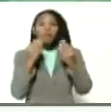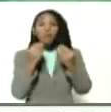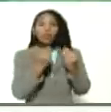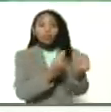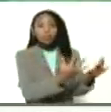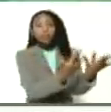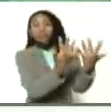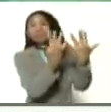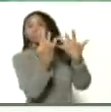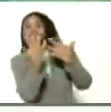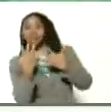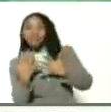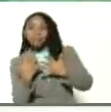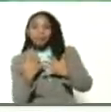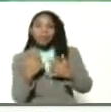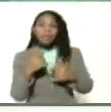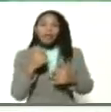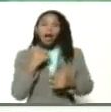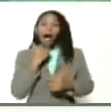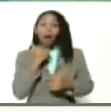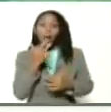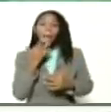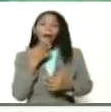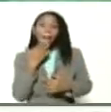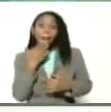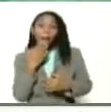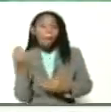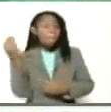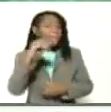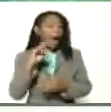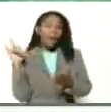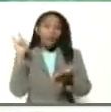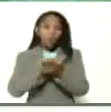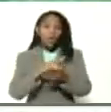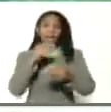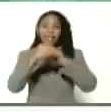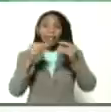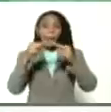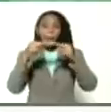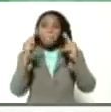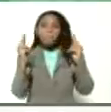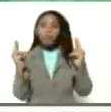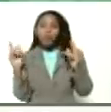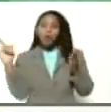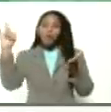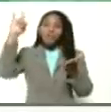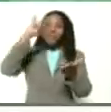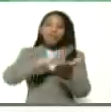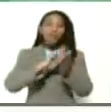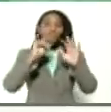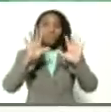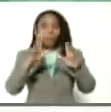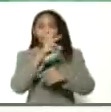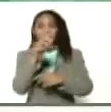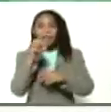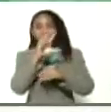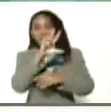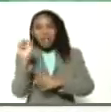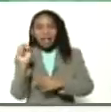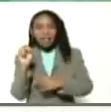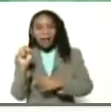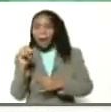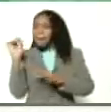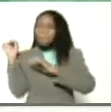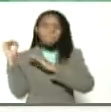miles. Si tuviéramos más aviones, bueno, haríamos un puente aéreo con 10, 20, 30 aviones y se vendrían